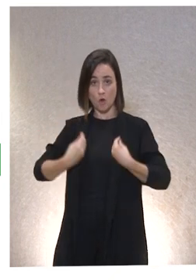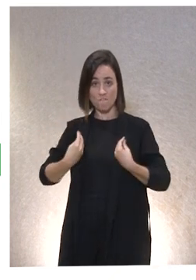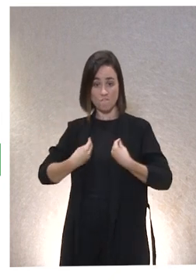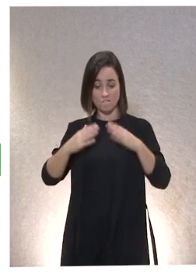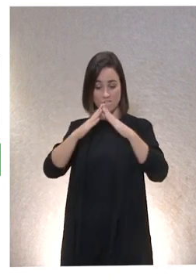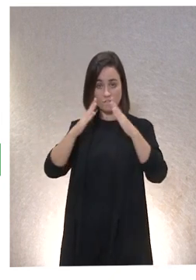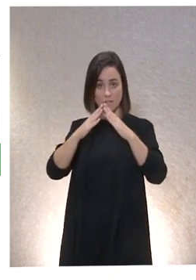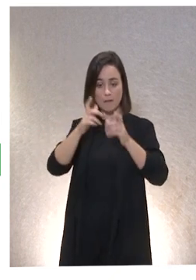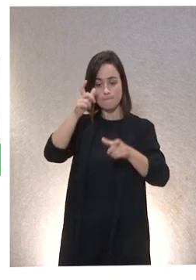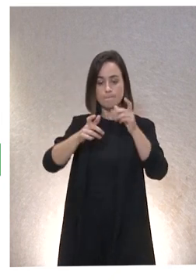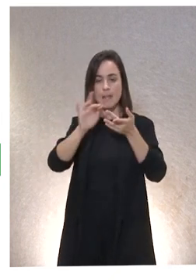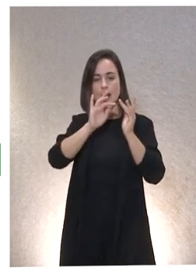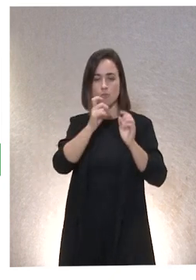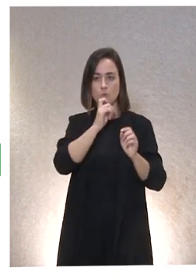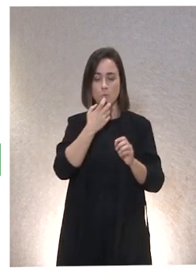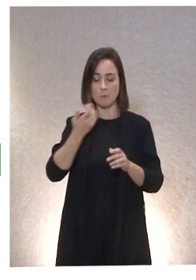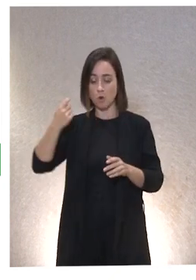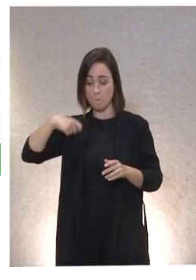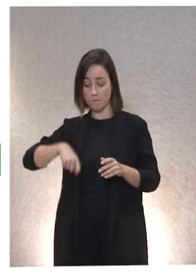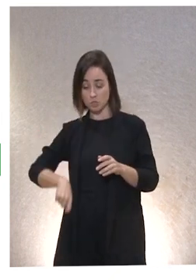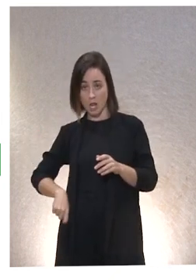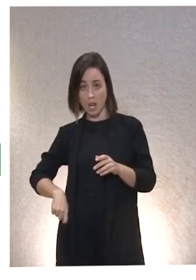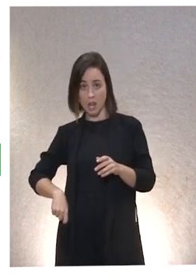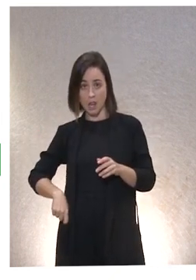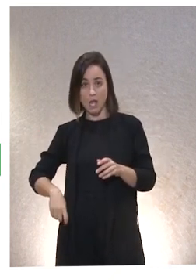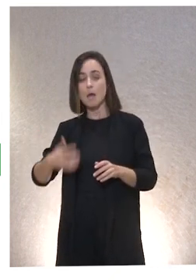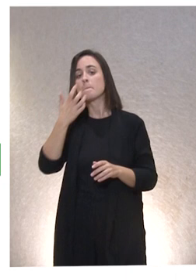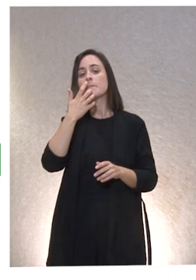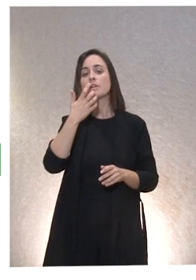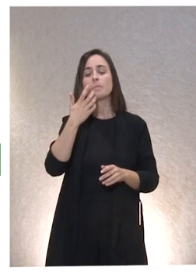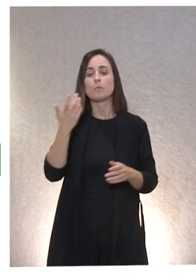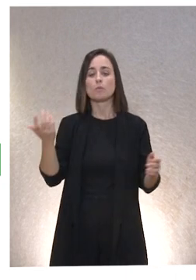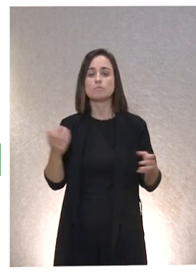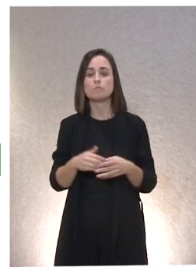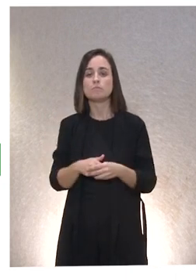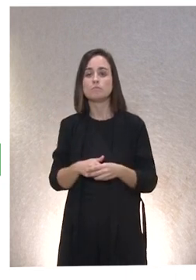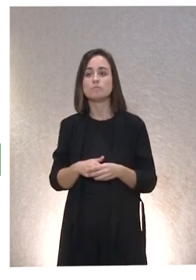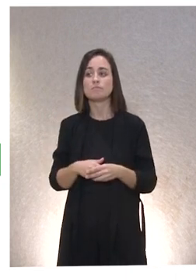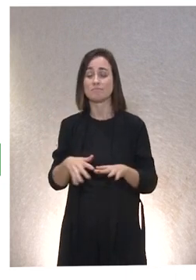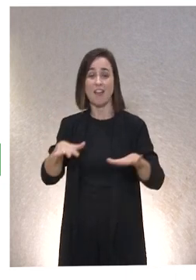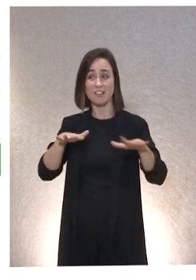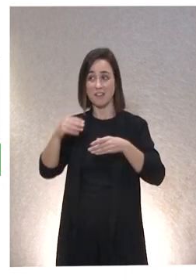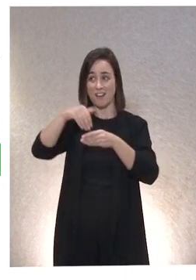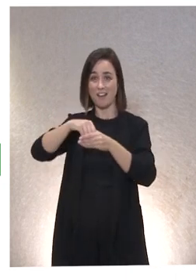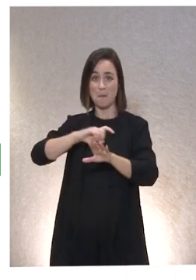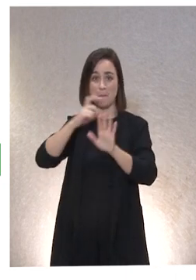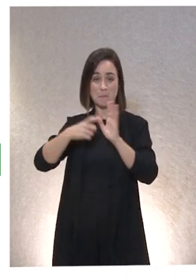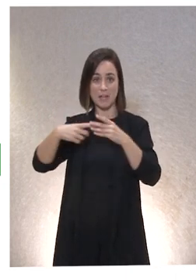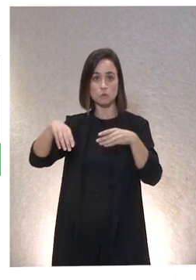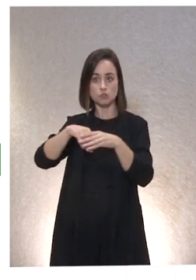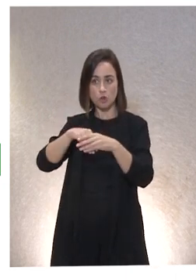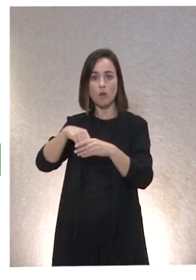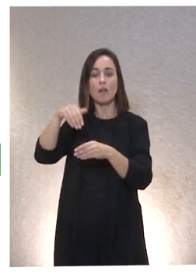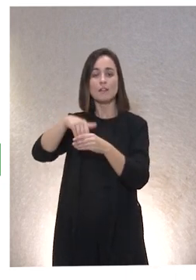en muchas actividades profesionales, por ejemplo, las realizadas en entidades de plena incursión, en las que la